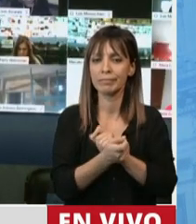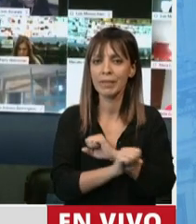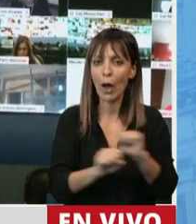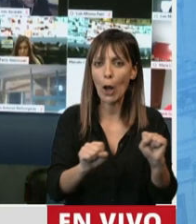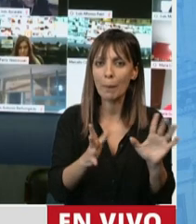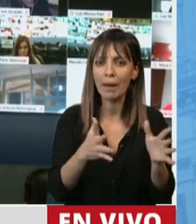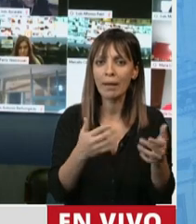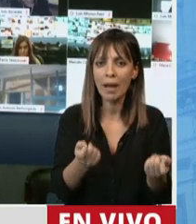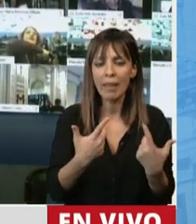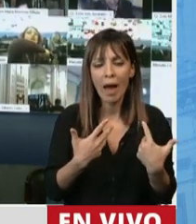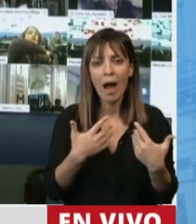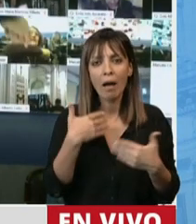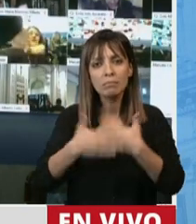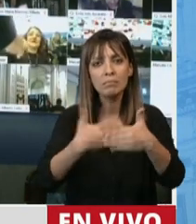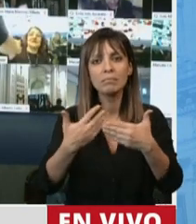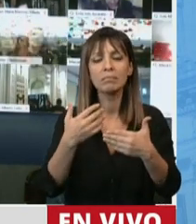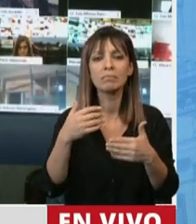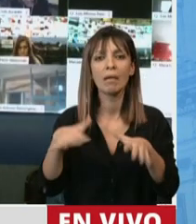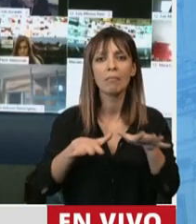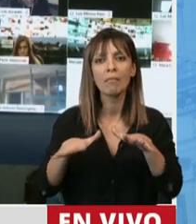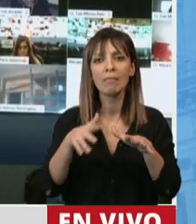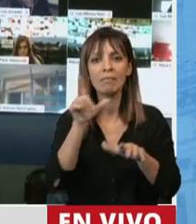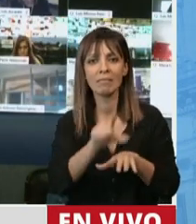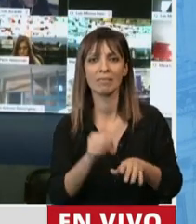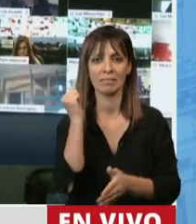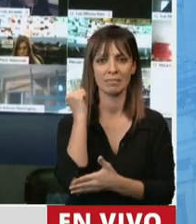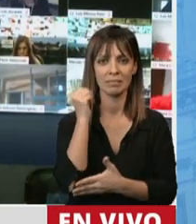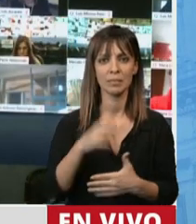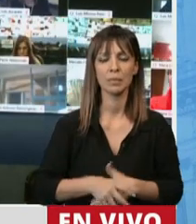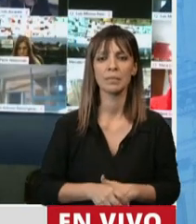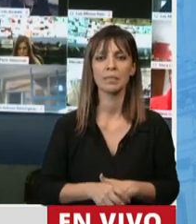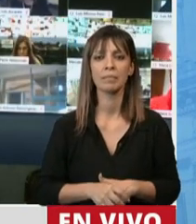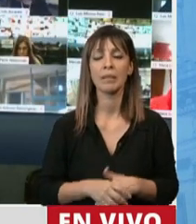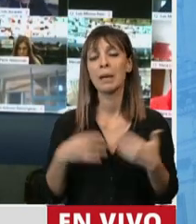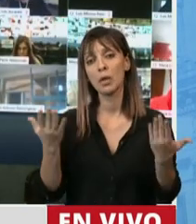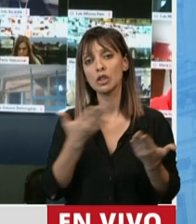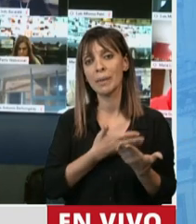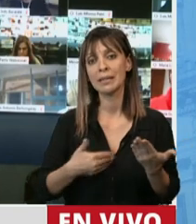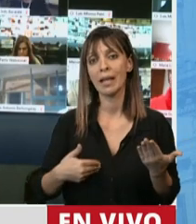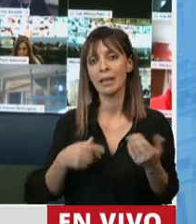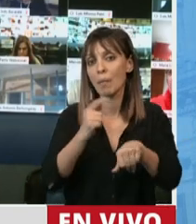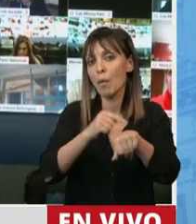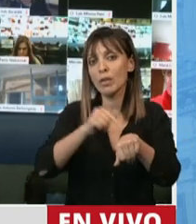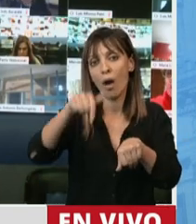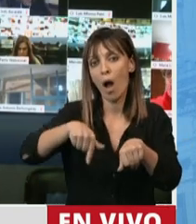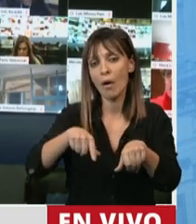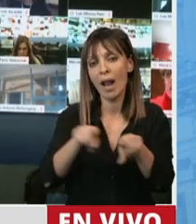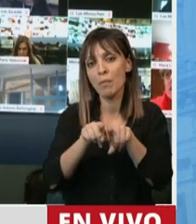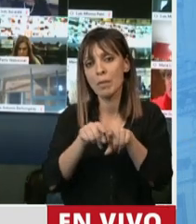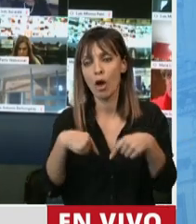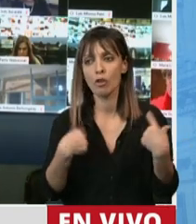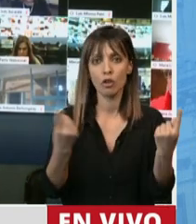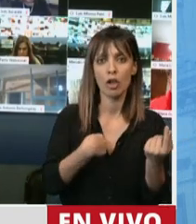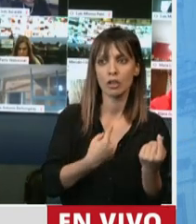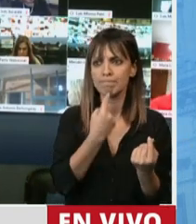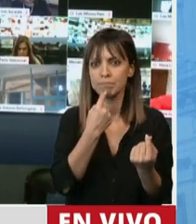mantener nuestro país activo económicamente. Señora Presidenta, en tiempos como los que estamos viviendo, en tiempos de incertidumbre